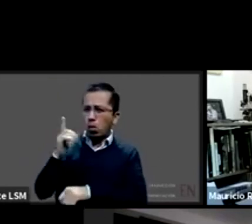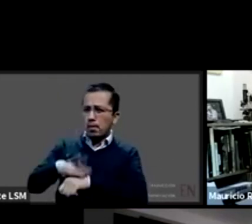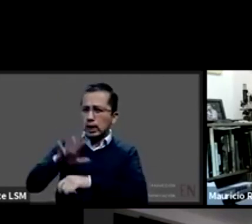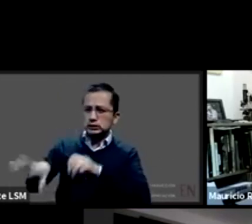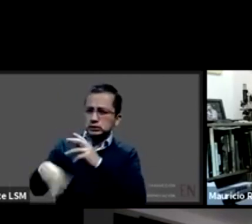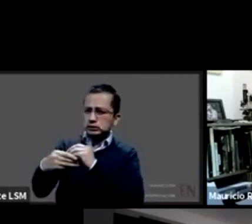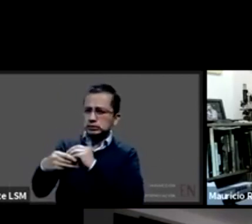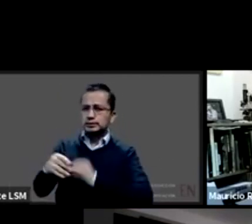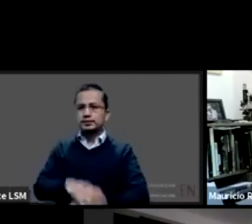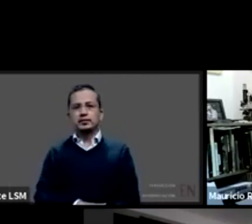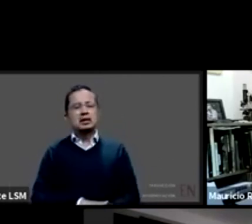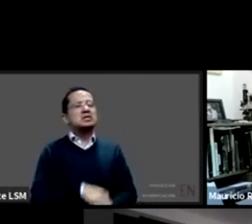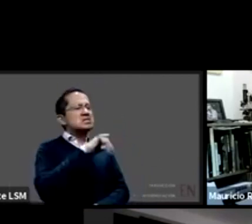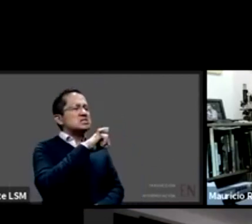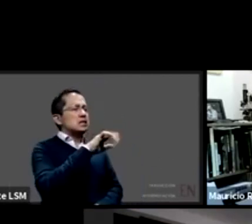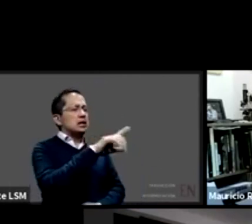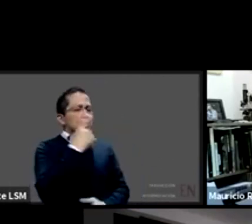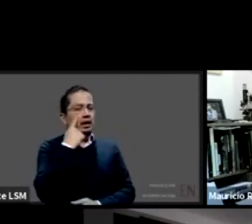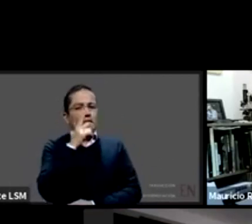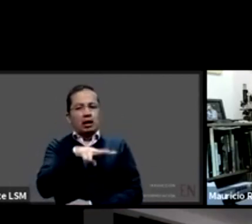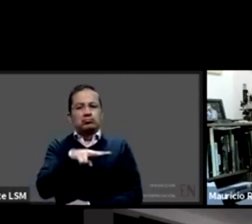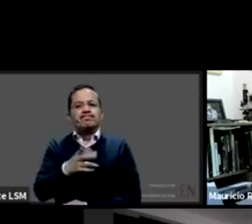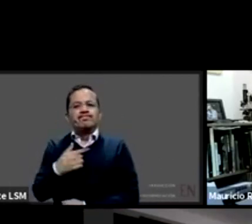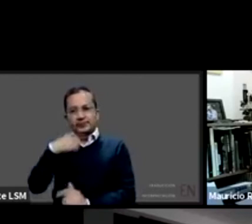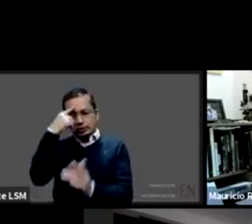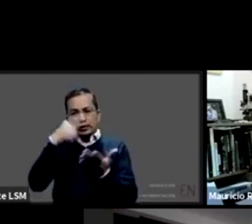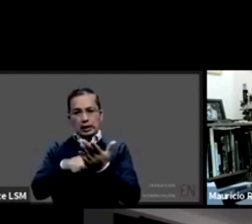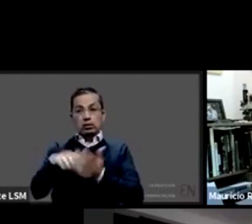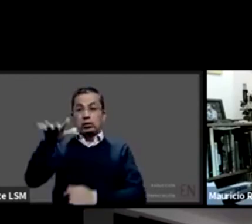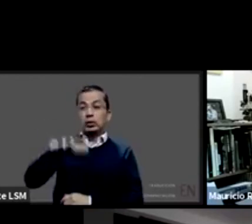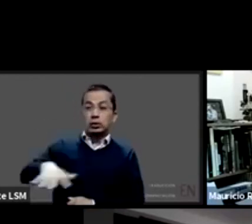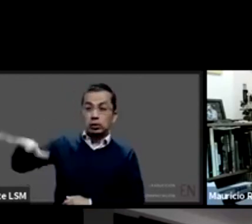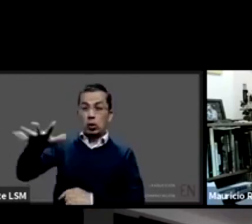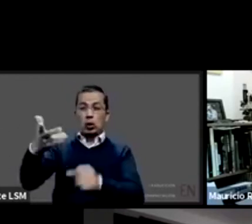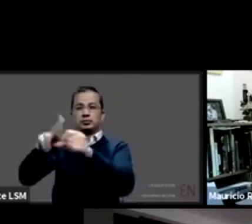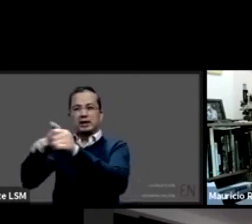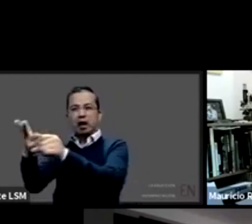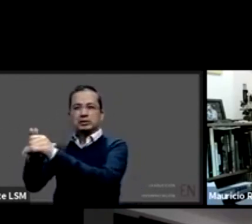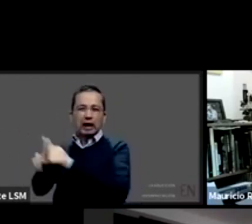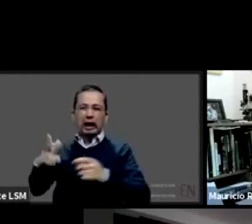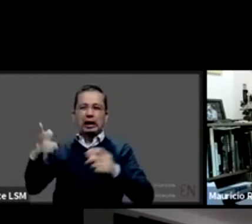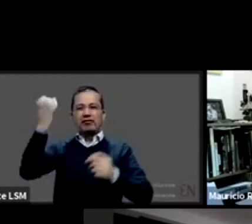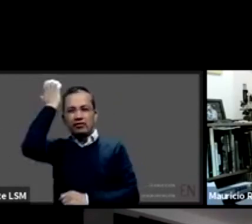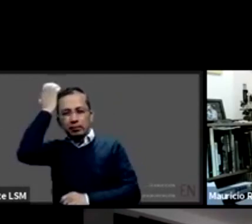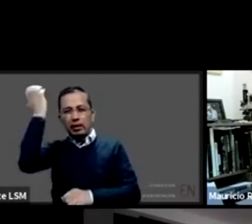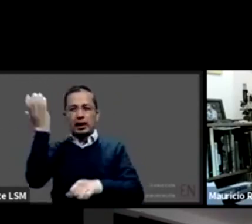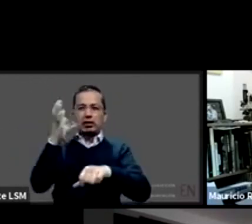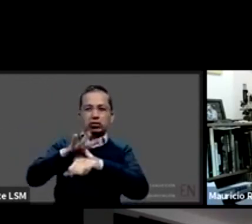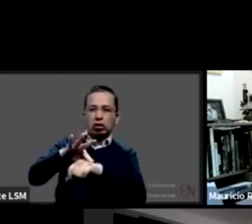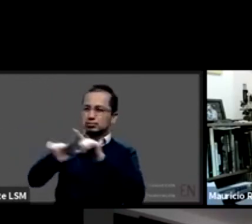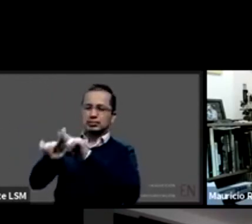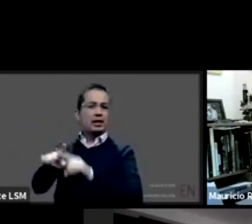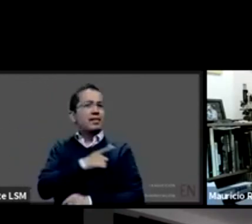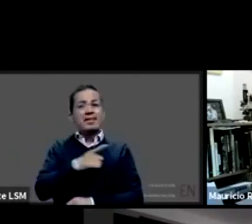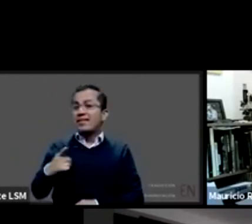sensibilización y capacitación del personal de salud es vital yo creo que esta epidemia nos está nos